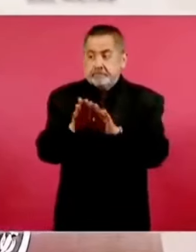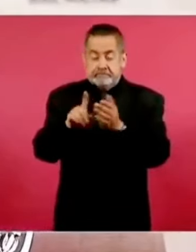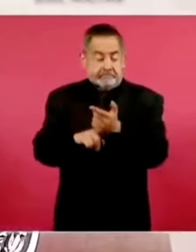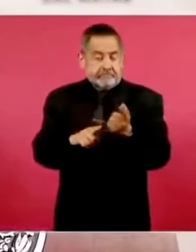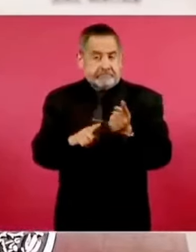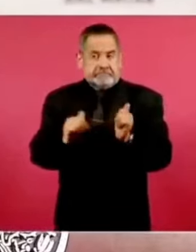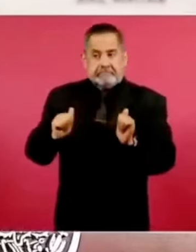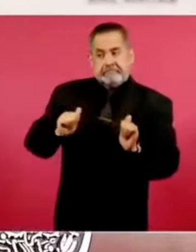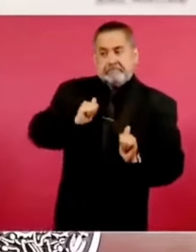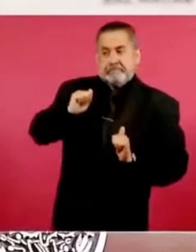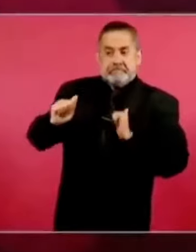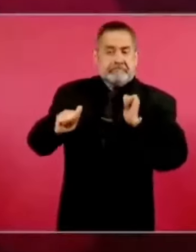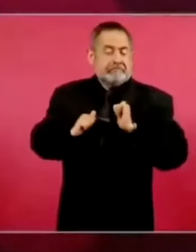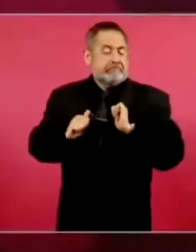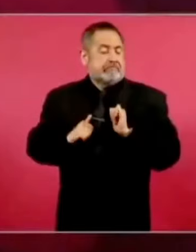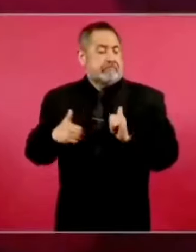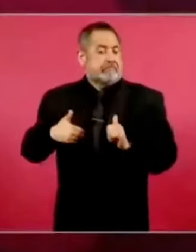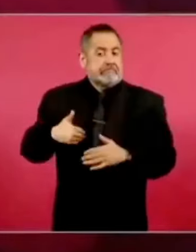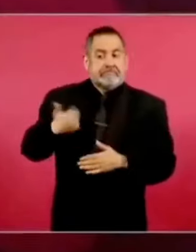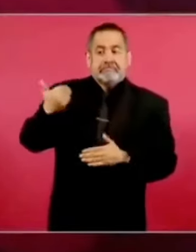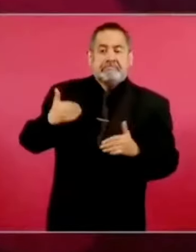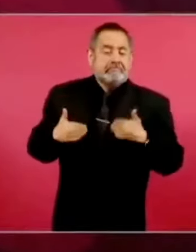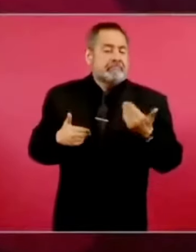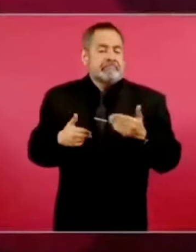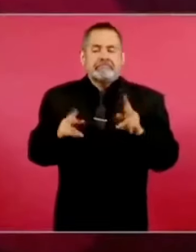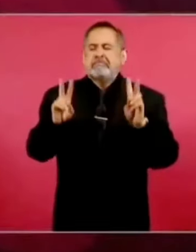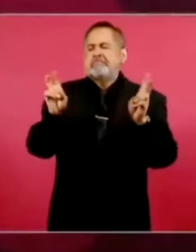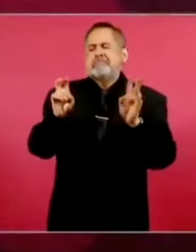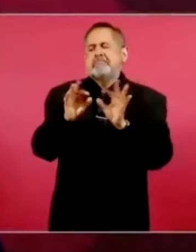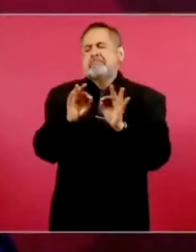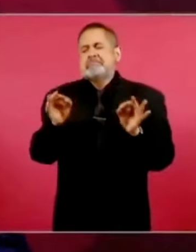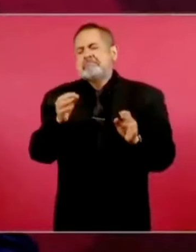con algún tema.